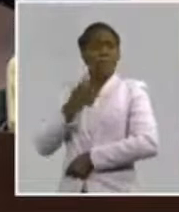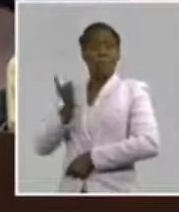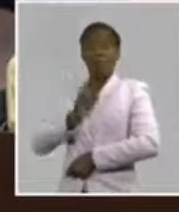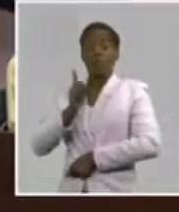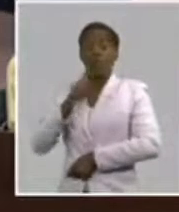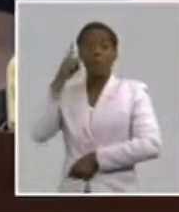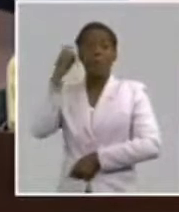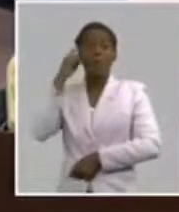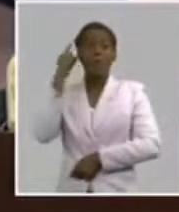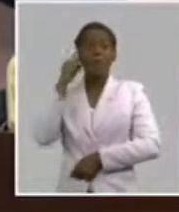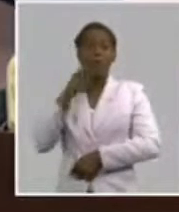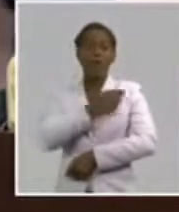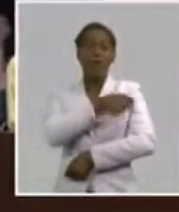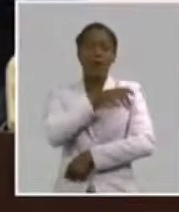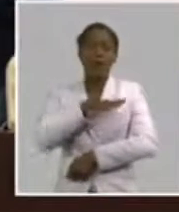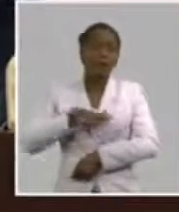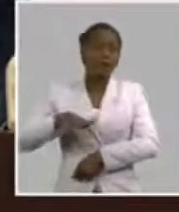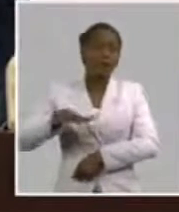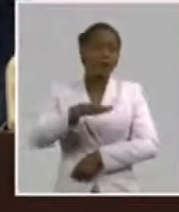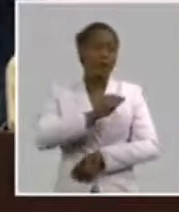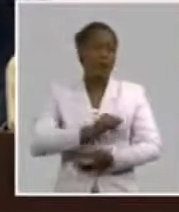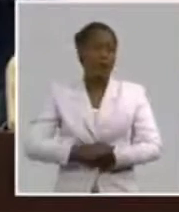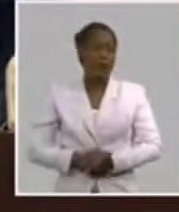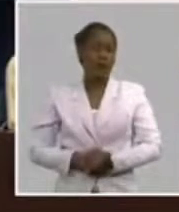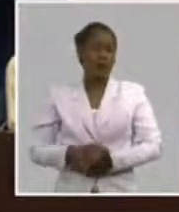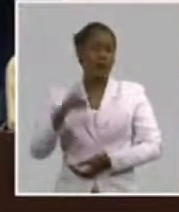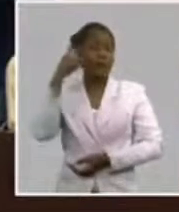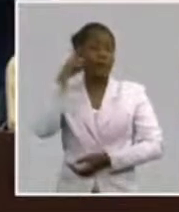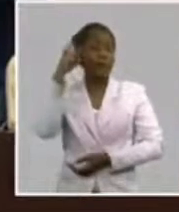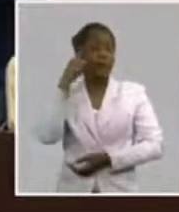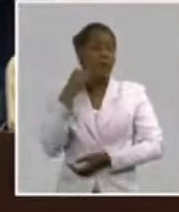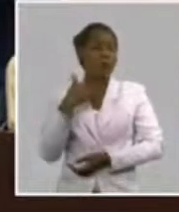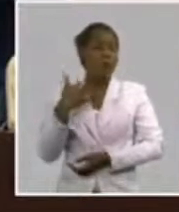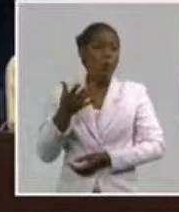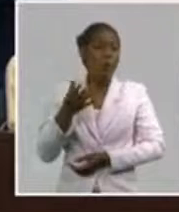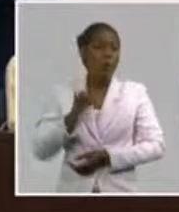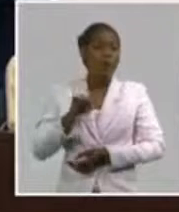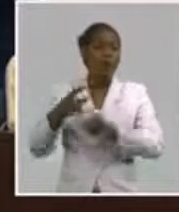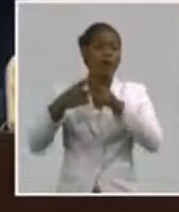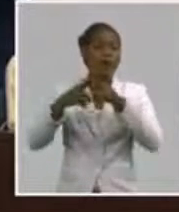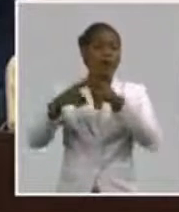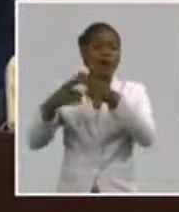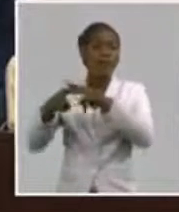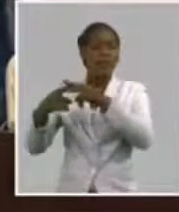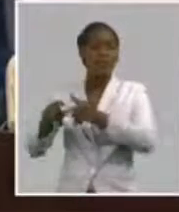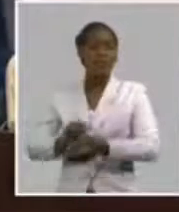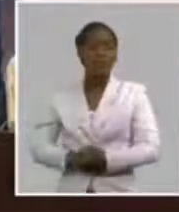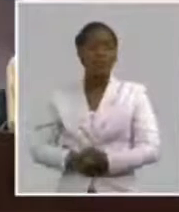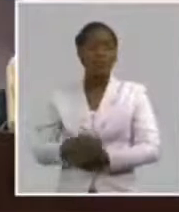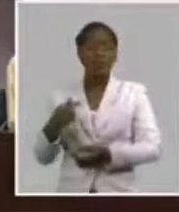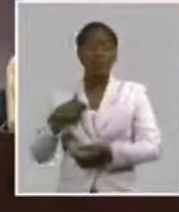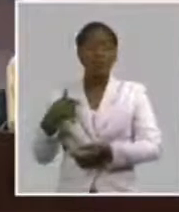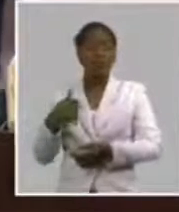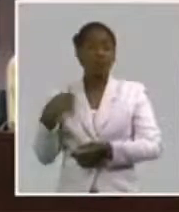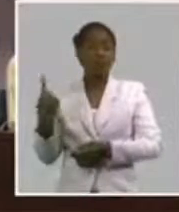Había que ponerle ciencia. La robustez de nuestros protocolos, los cinco candidatos vacunales,